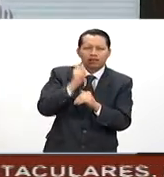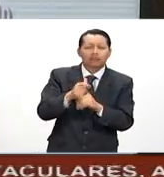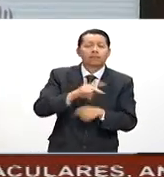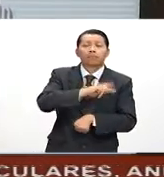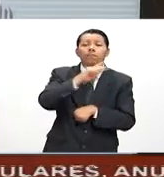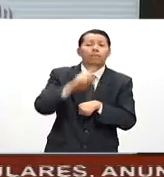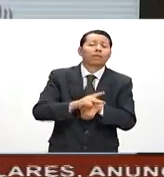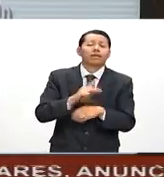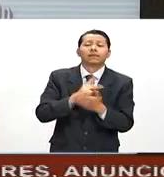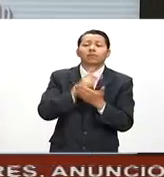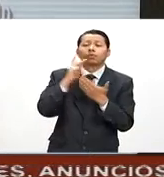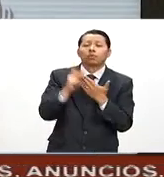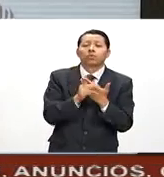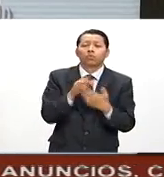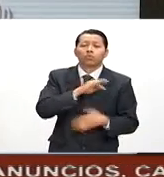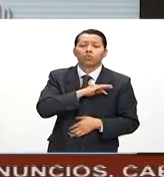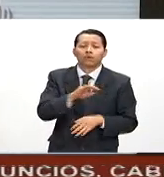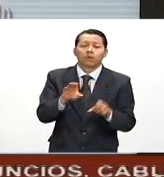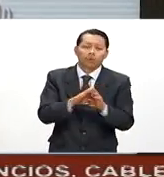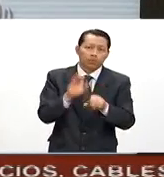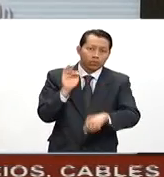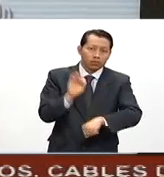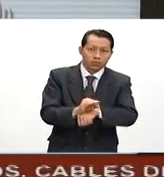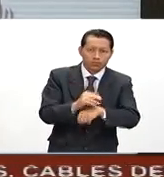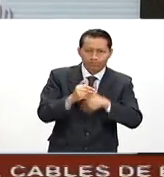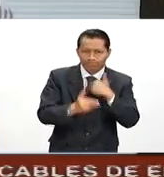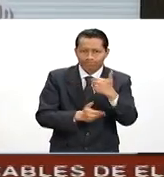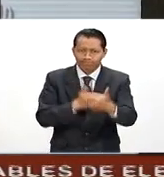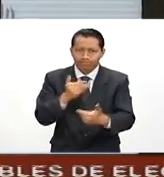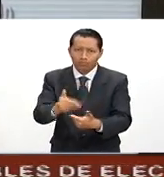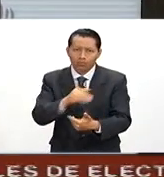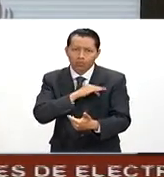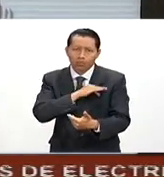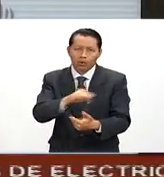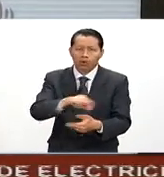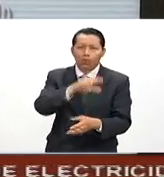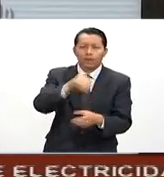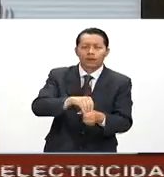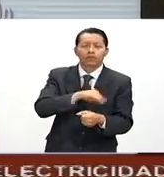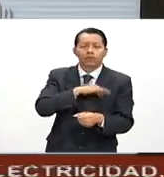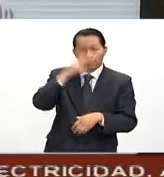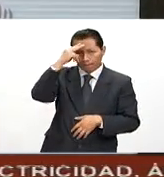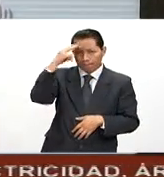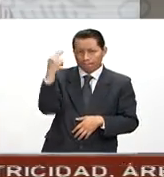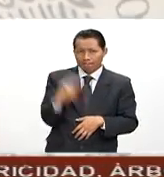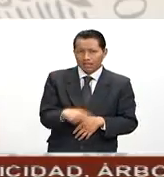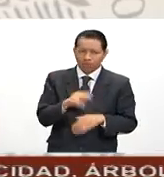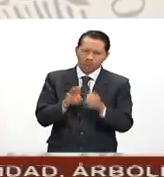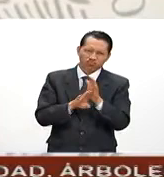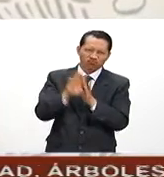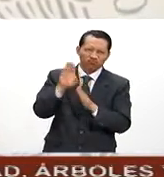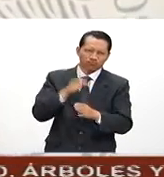cual en gran medida depende la viabilidad y la posibilidad de tener un México exitoso.